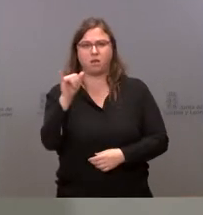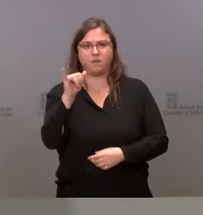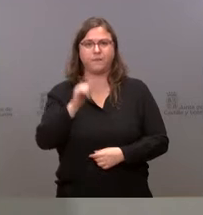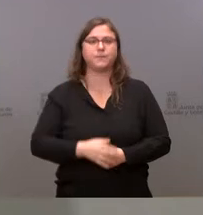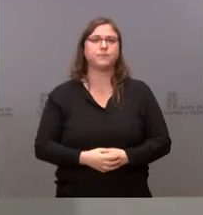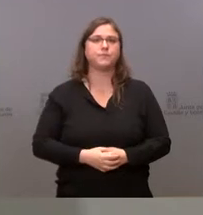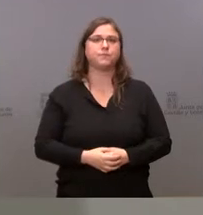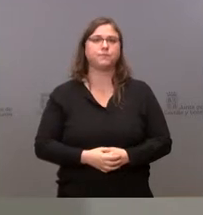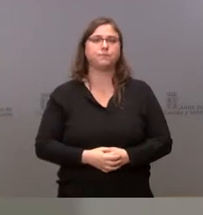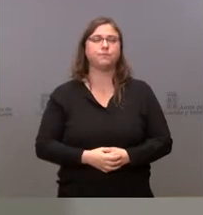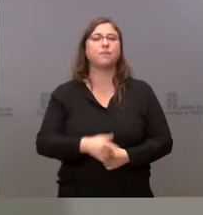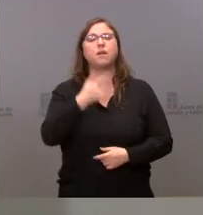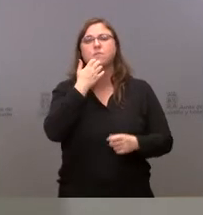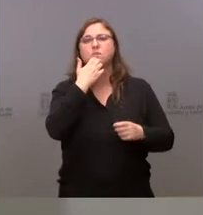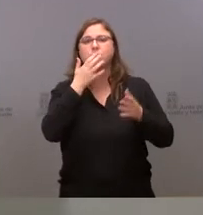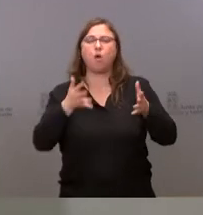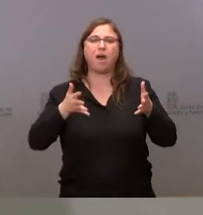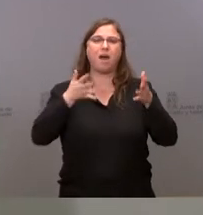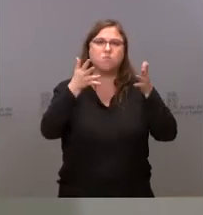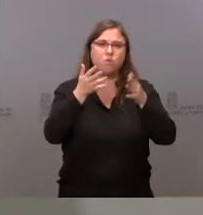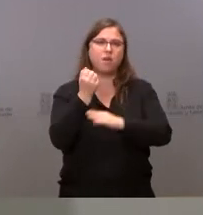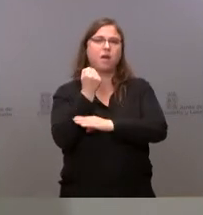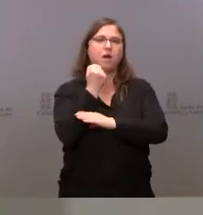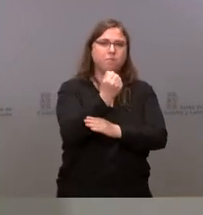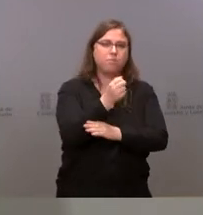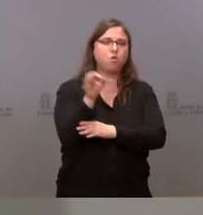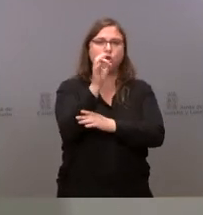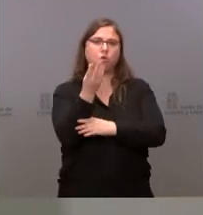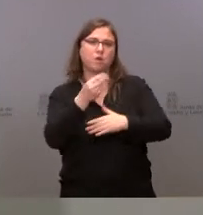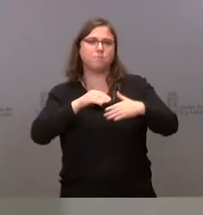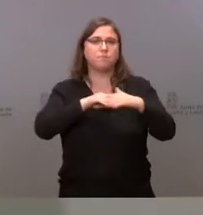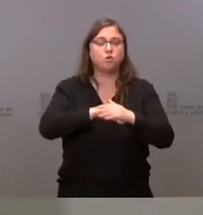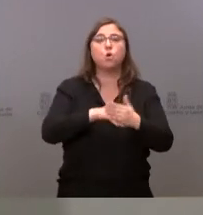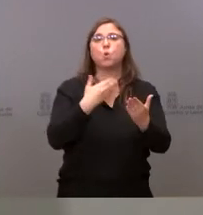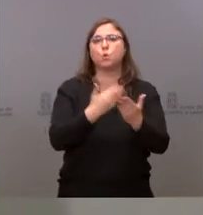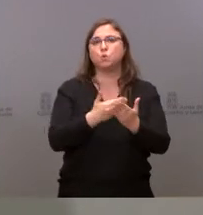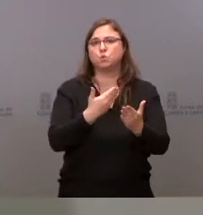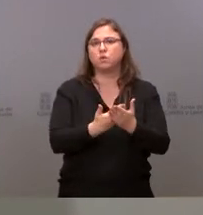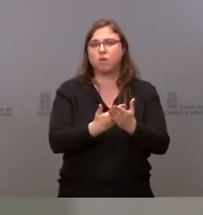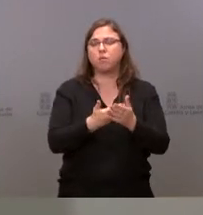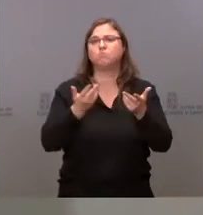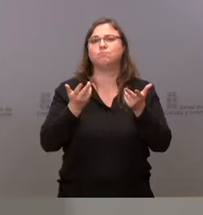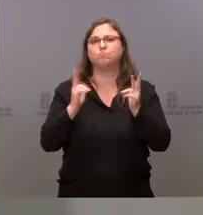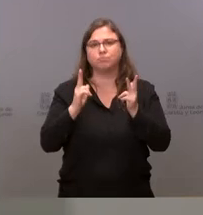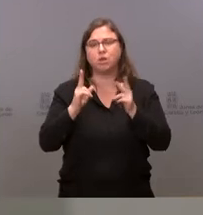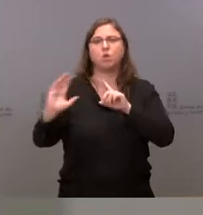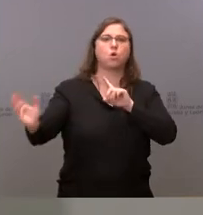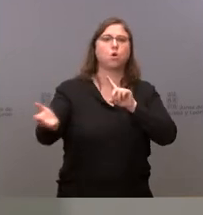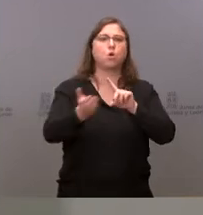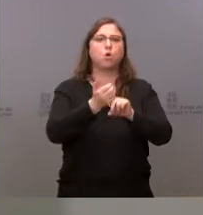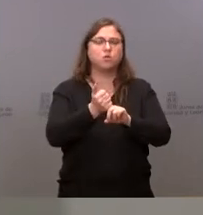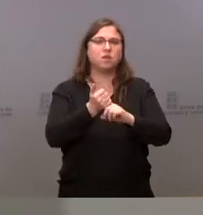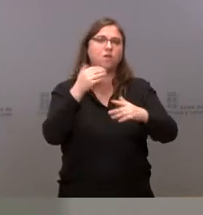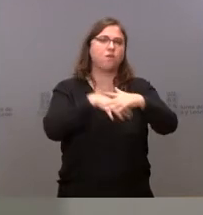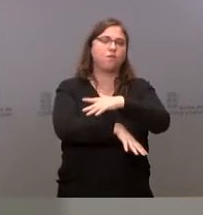son ayudas, apoyos o inversiones cuya justificación permitirá la obtención de estos fondos